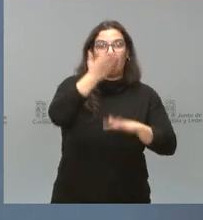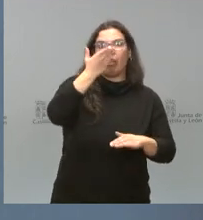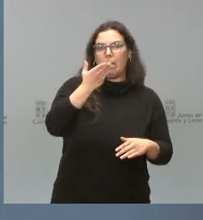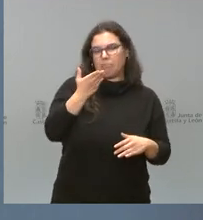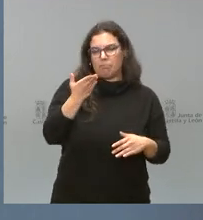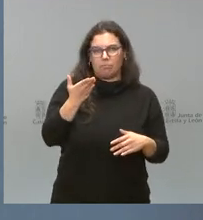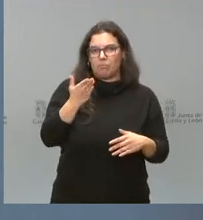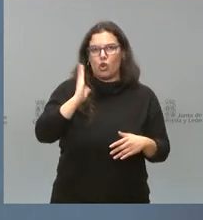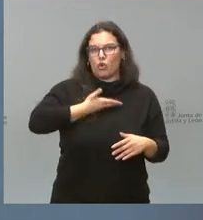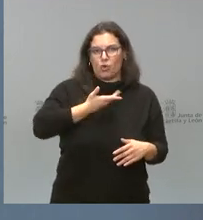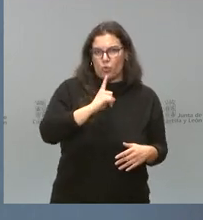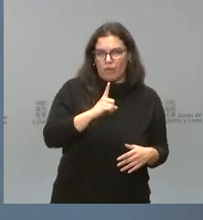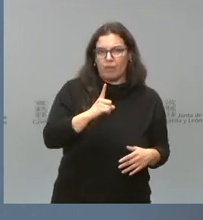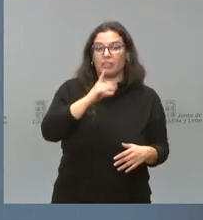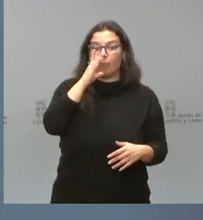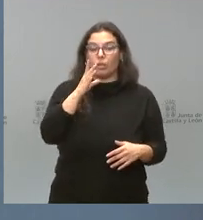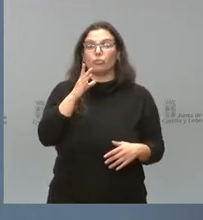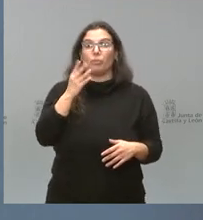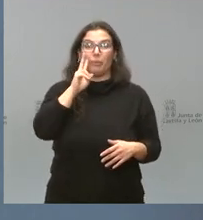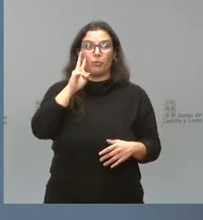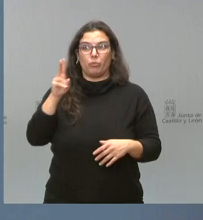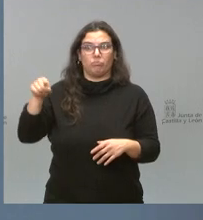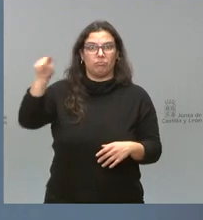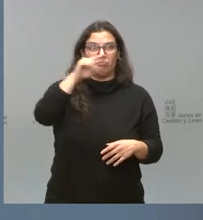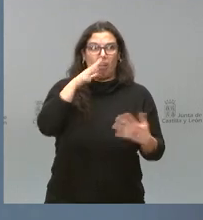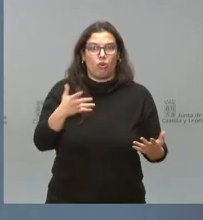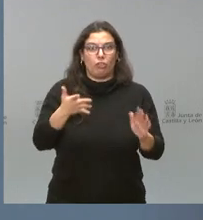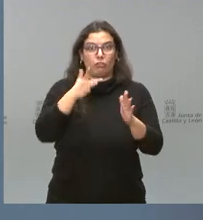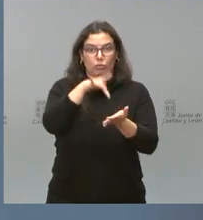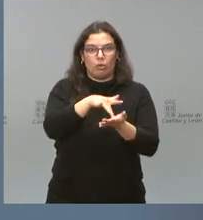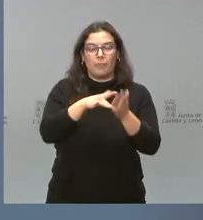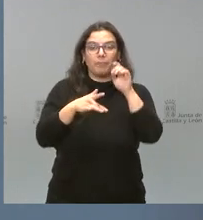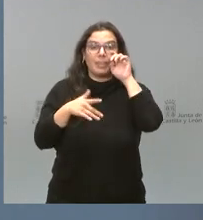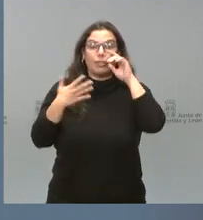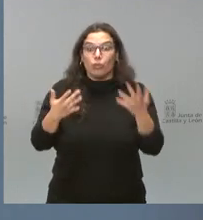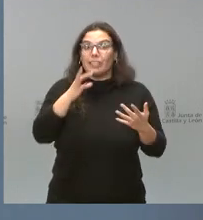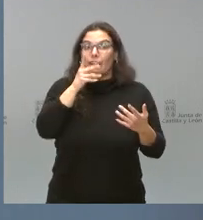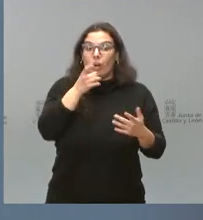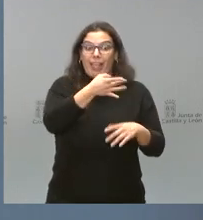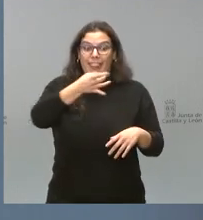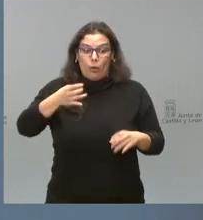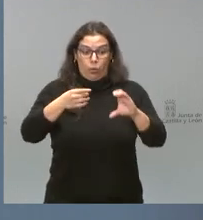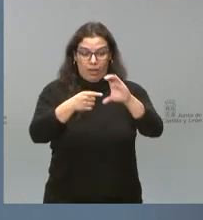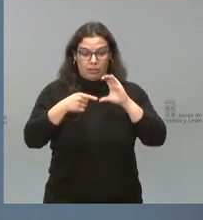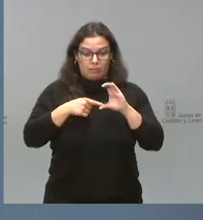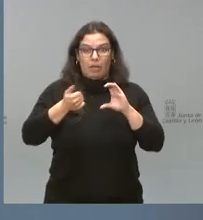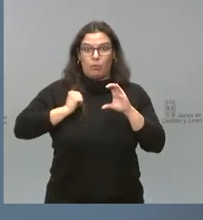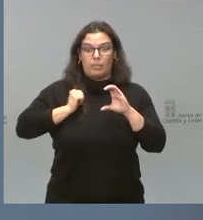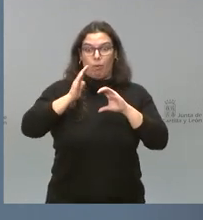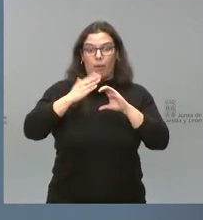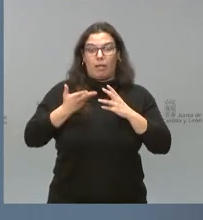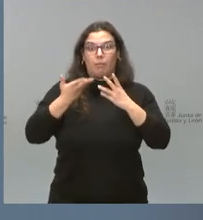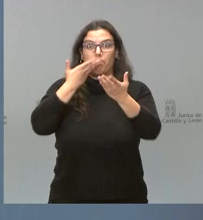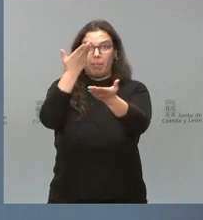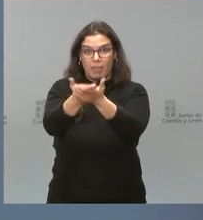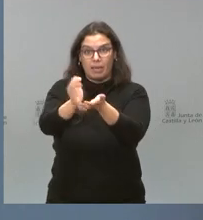que estamos viendo aprobarse en este momento. El hecho de que ahora utilicemos la deuda también nos permite disponer de